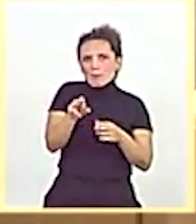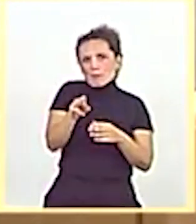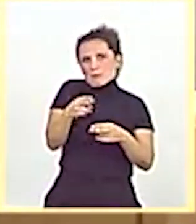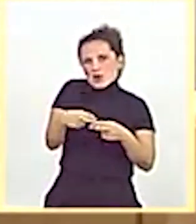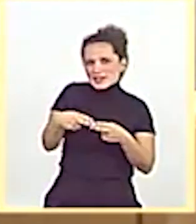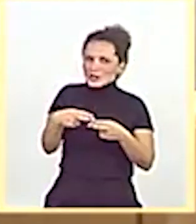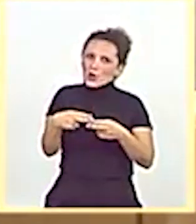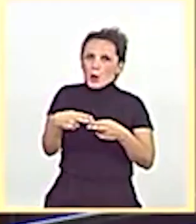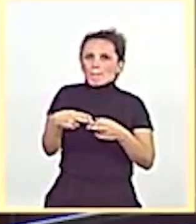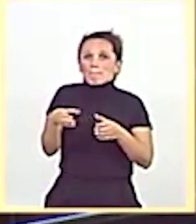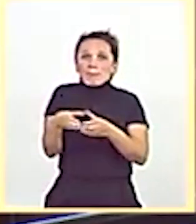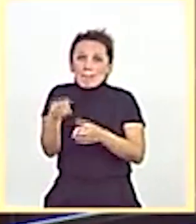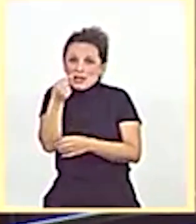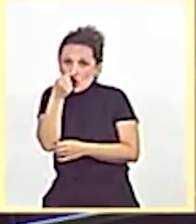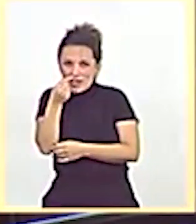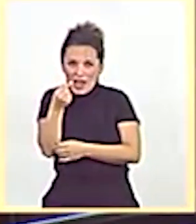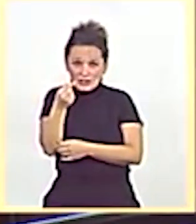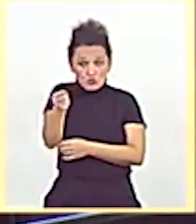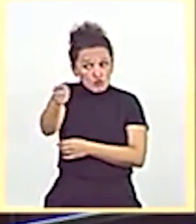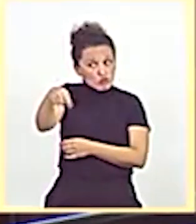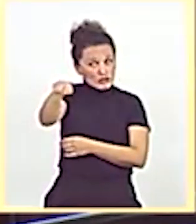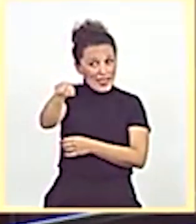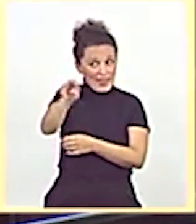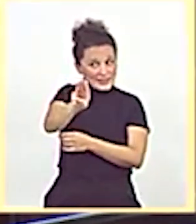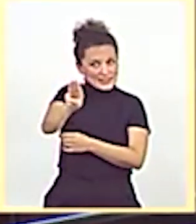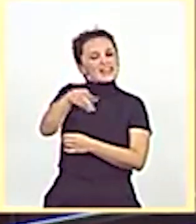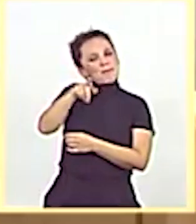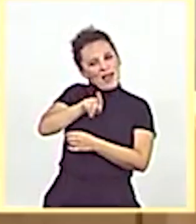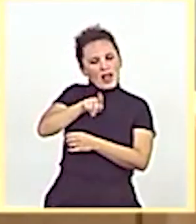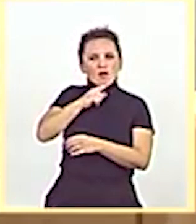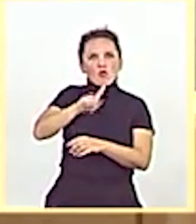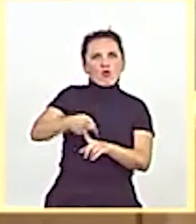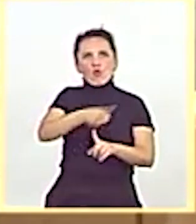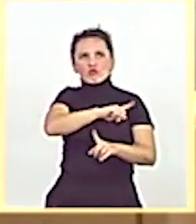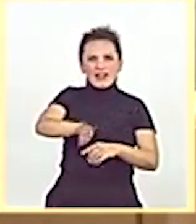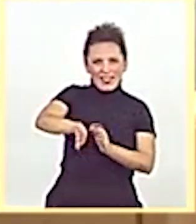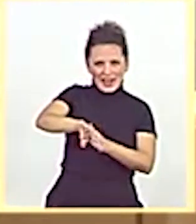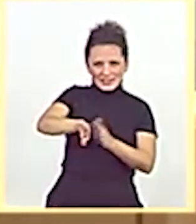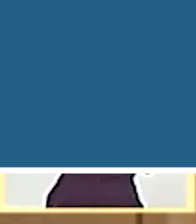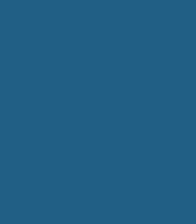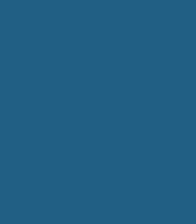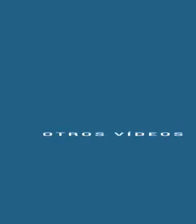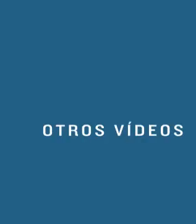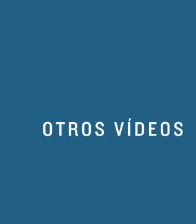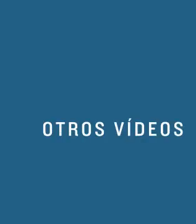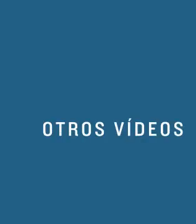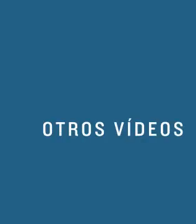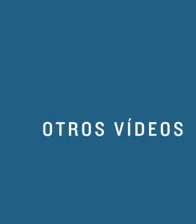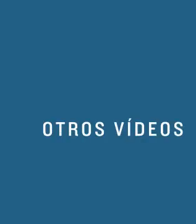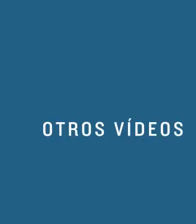en la minoría, ustedes en la ultraderecha, pero váyanse haciendo la idea, señor Maroto, ustedes perdieron las elecciones.